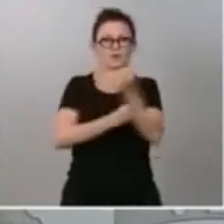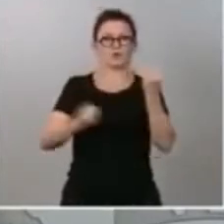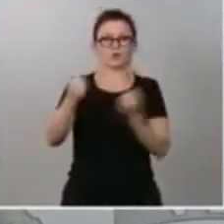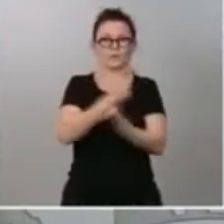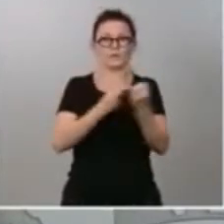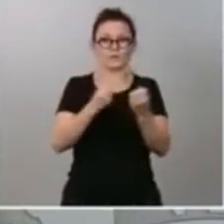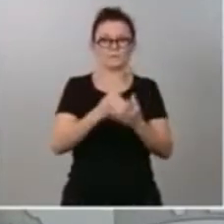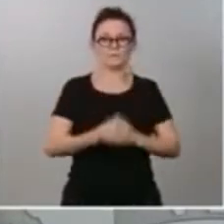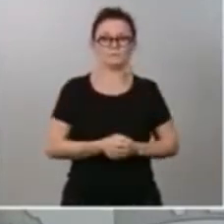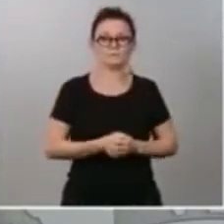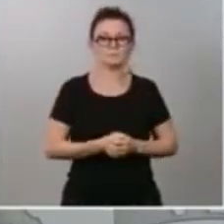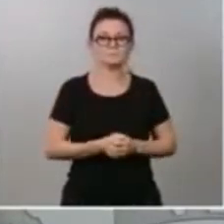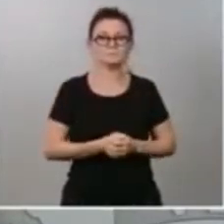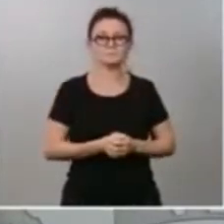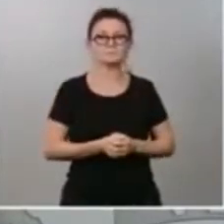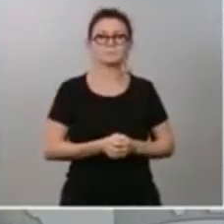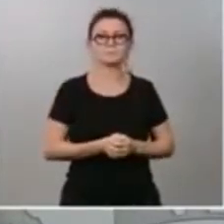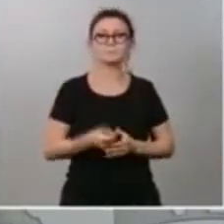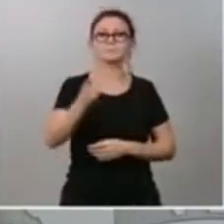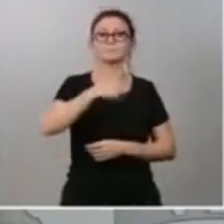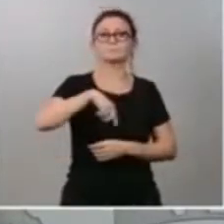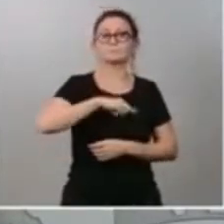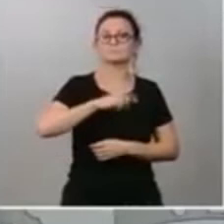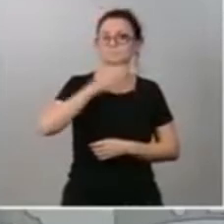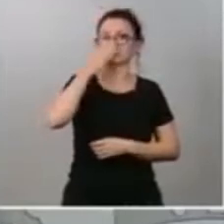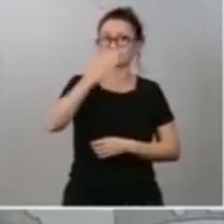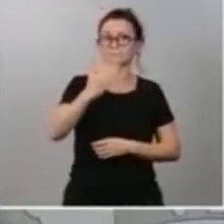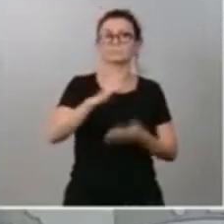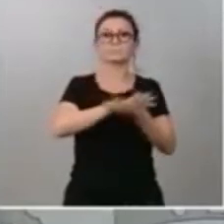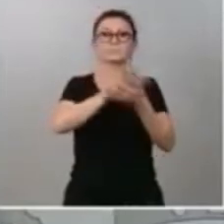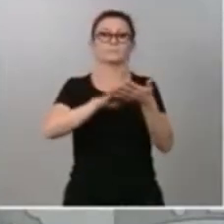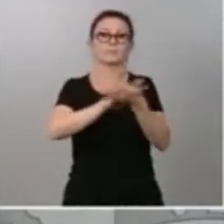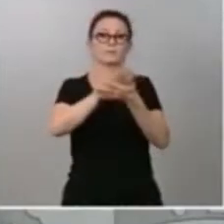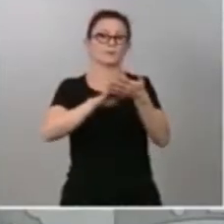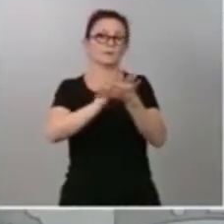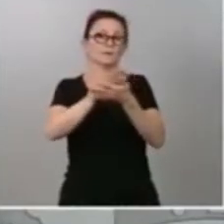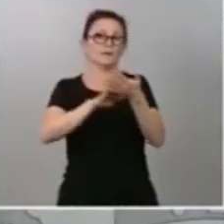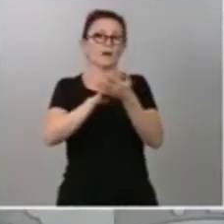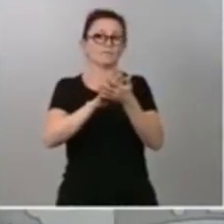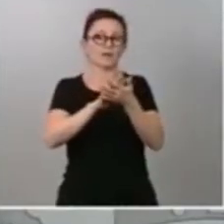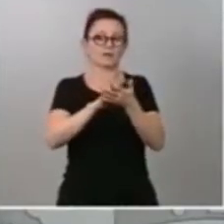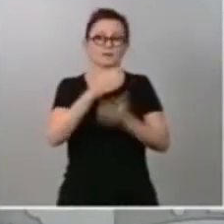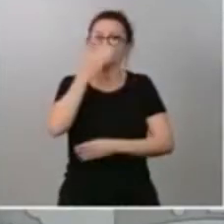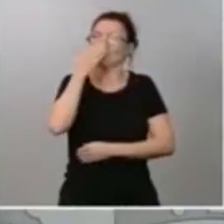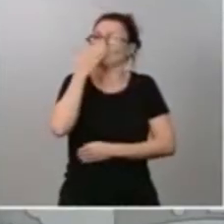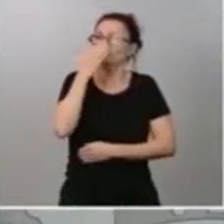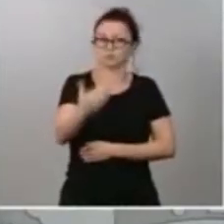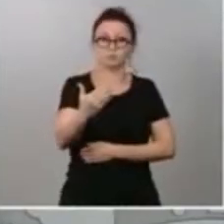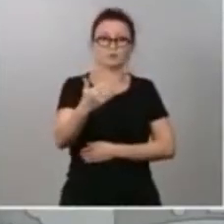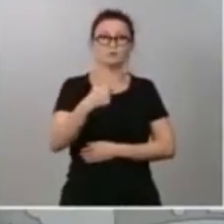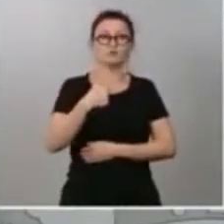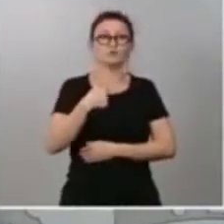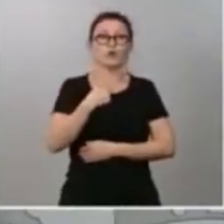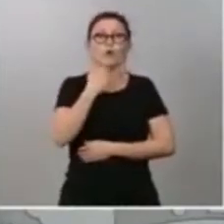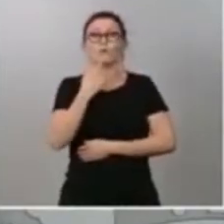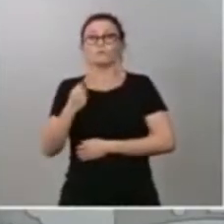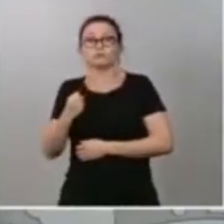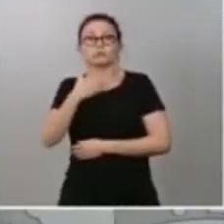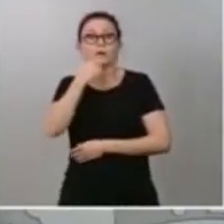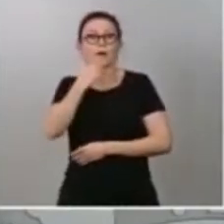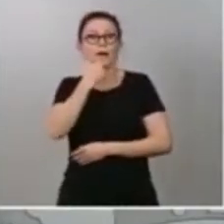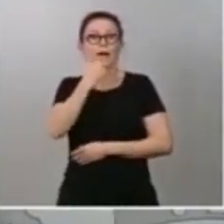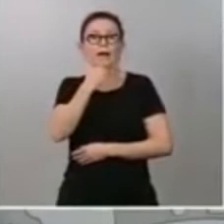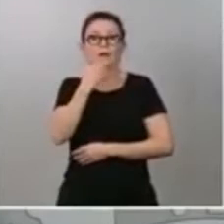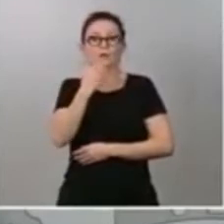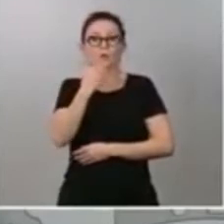partidario de hablar claro a los ciudadanos. Nunca les he ocultado la realidad, tanto presente como futura.